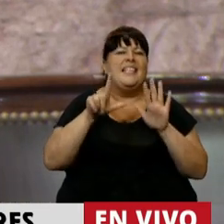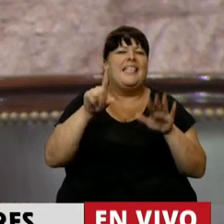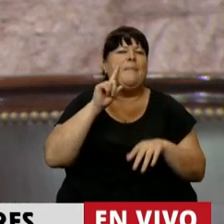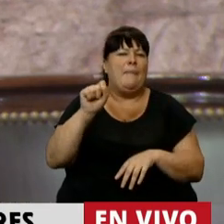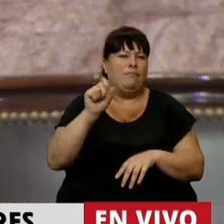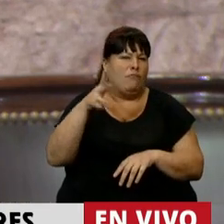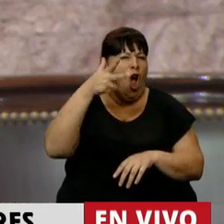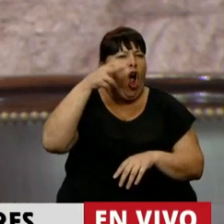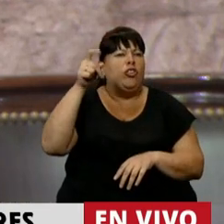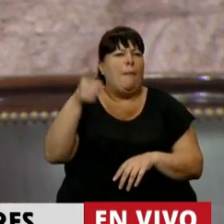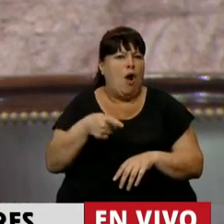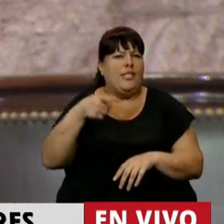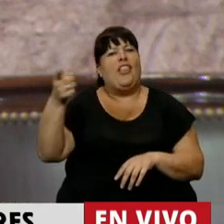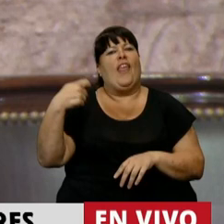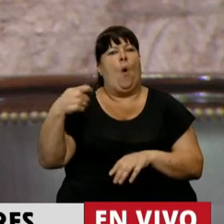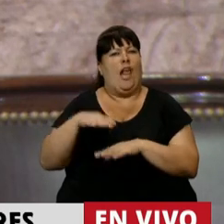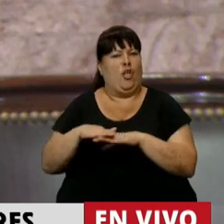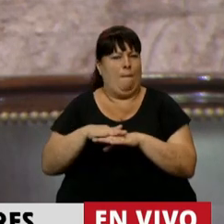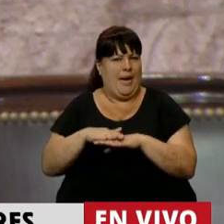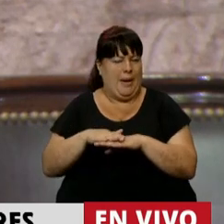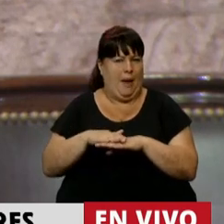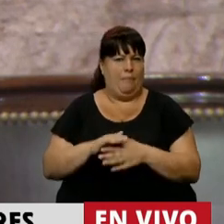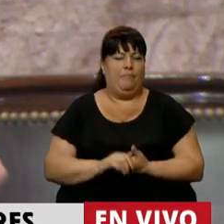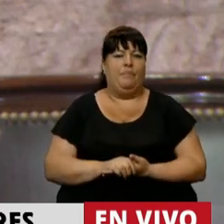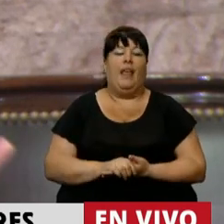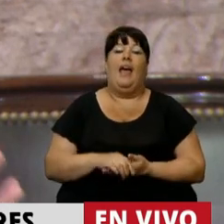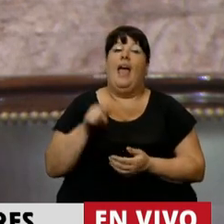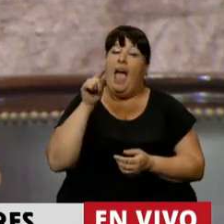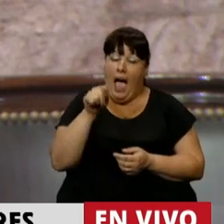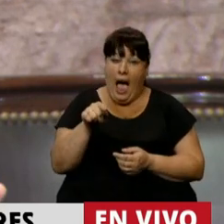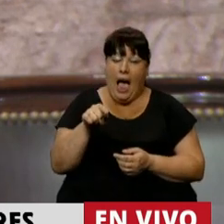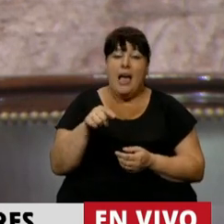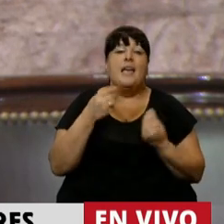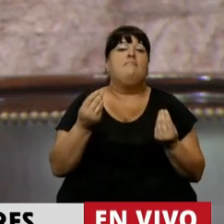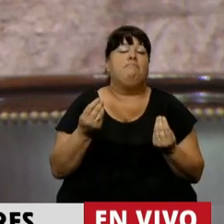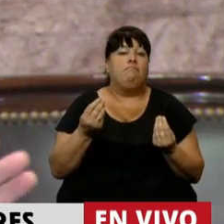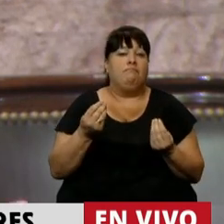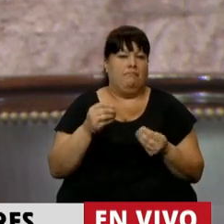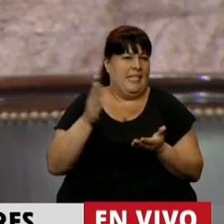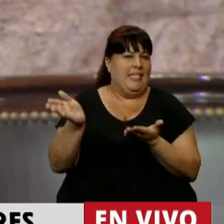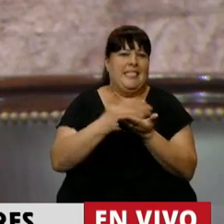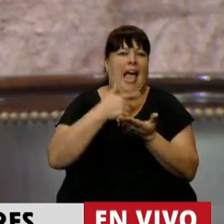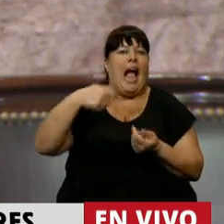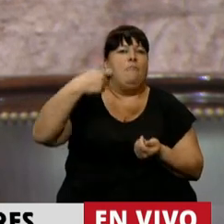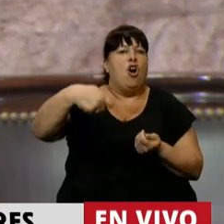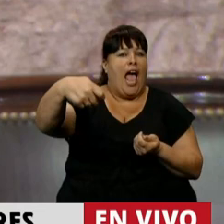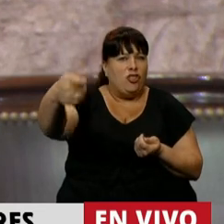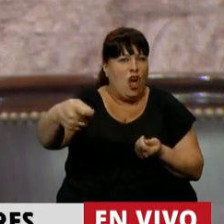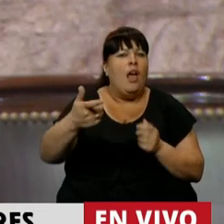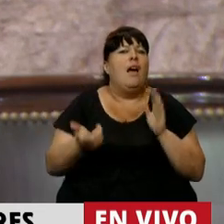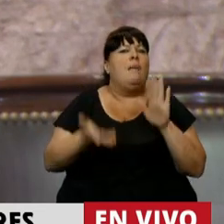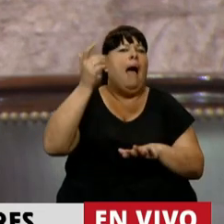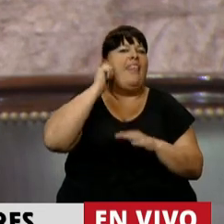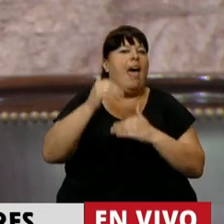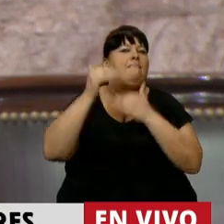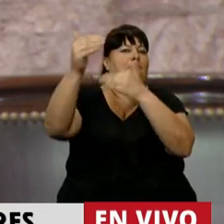un 80% de la jubilación mínima. Y ahí lo que se hizo, Presidente, eliminando las moratorias, de hecho, es elevar